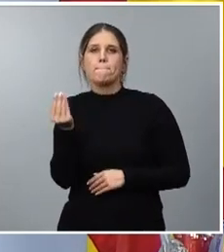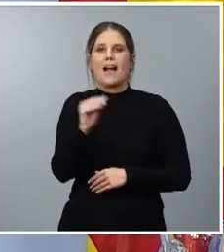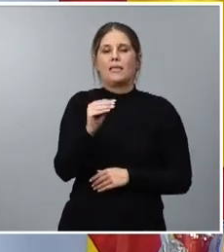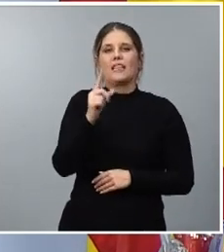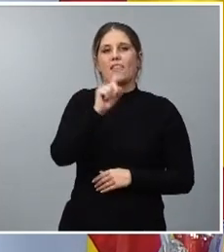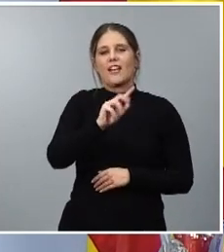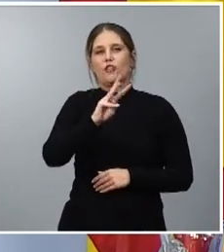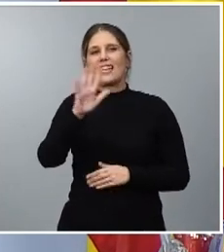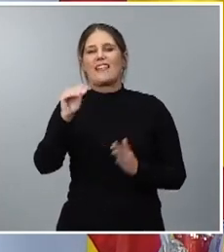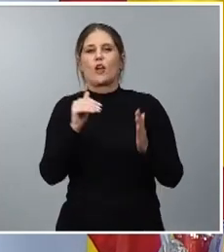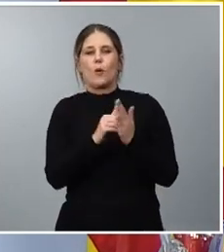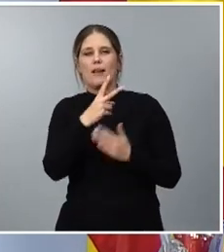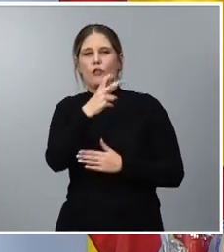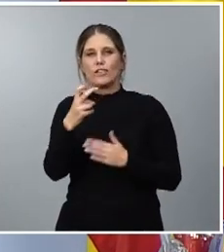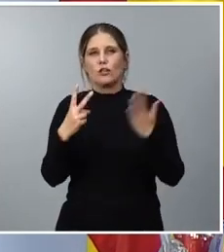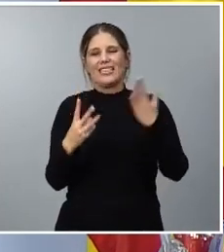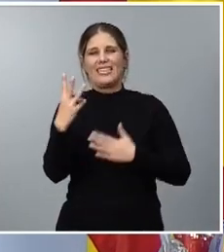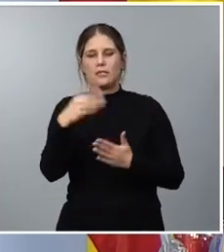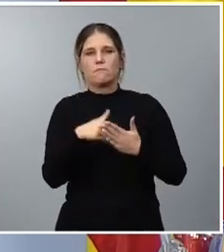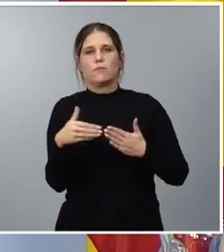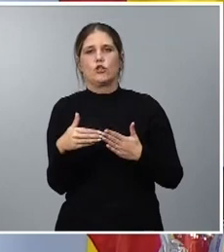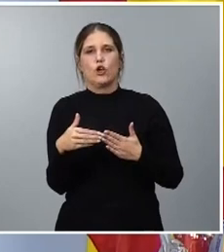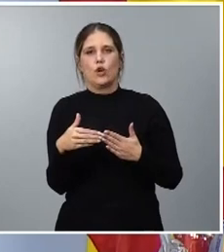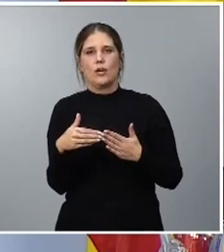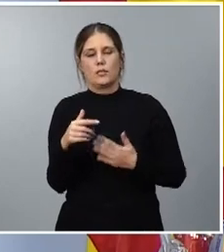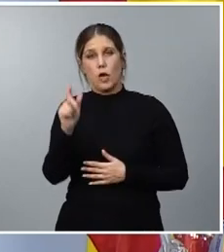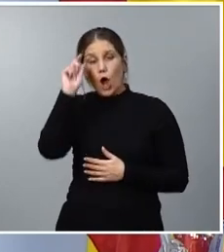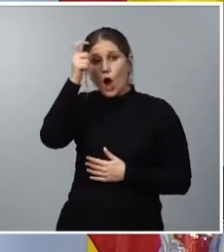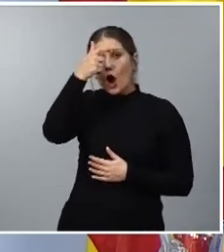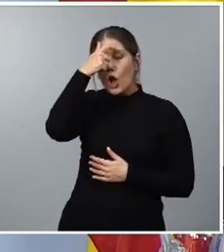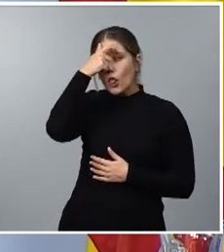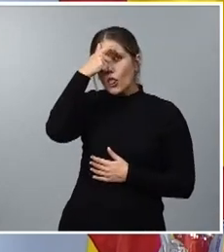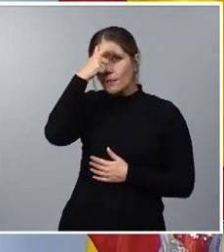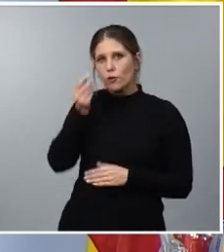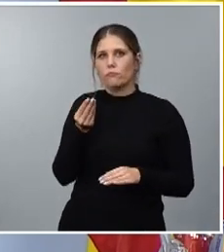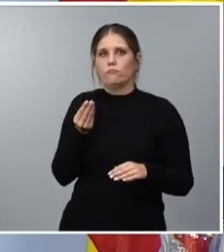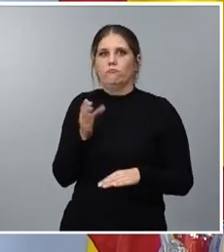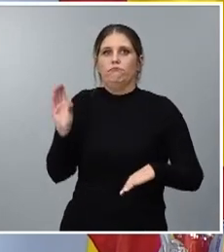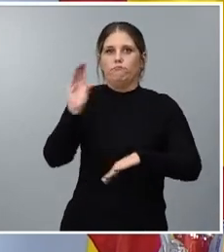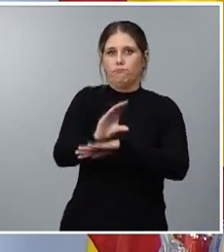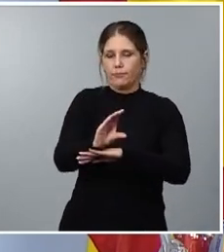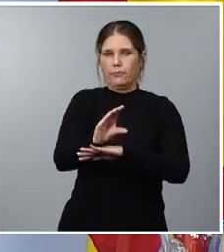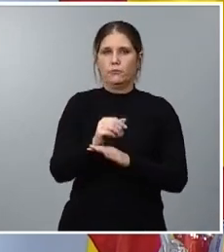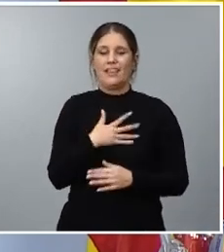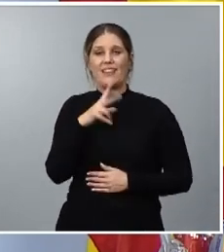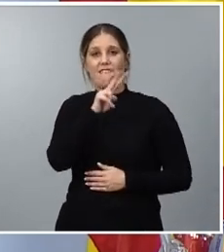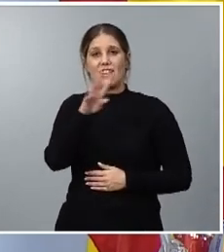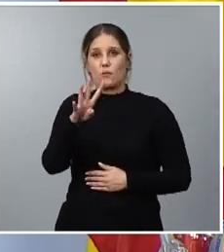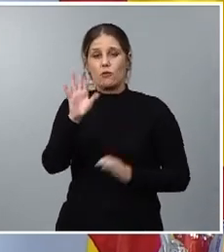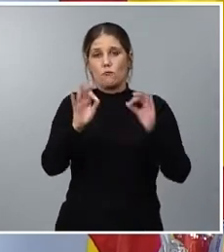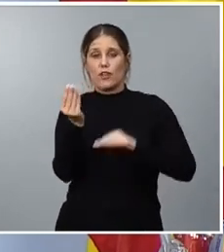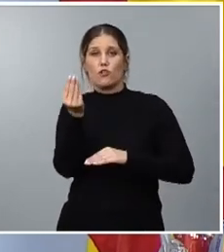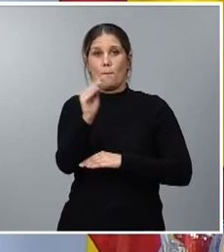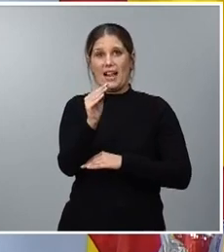.273 millones en concepto de entrega a cuenta un 24% más de